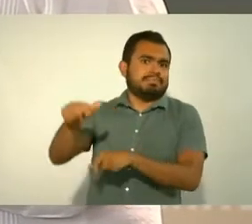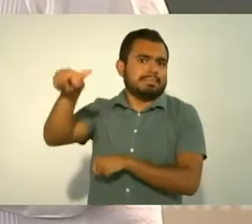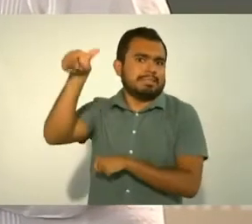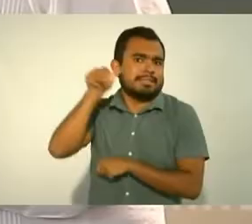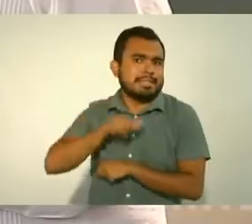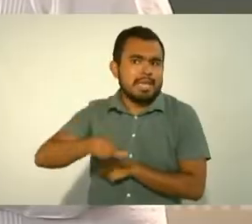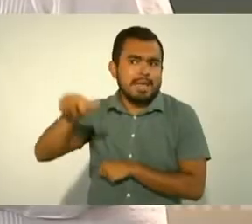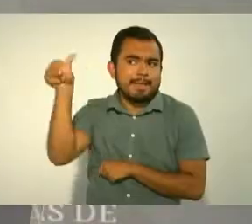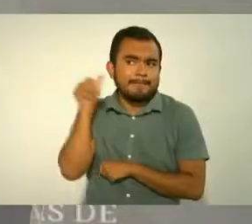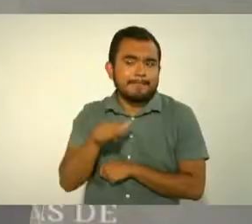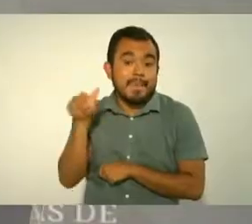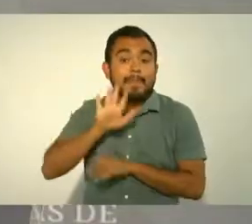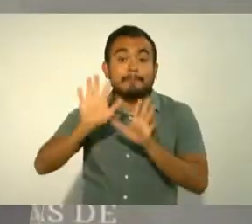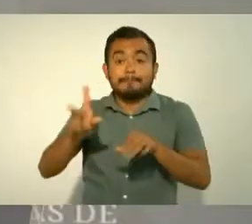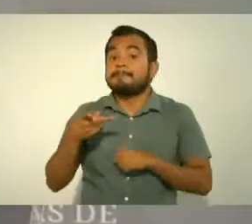mejor